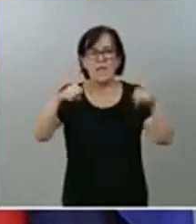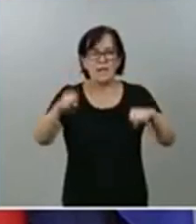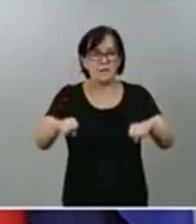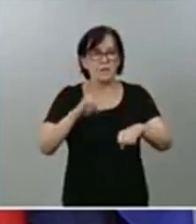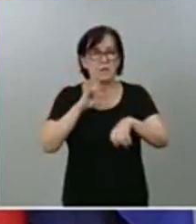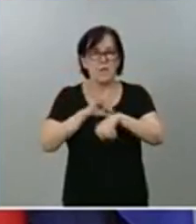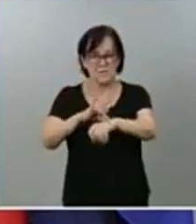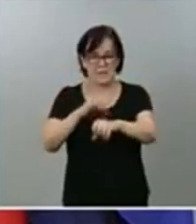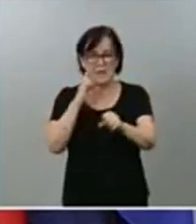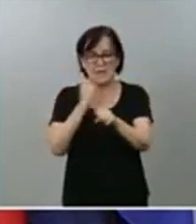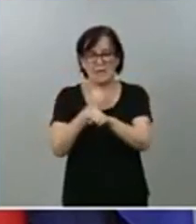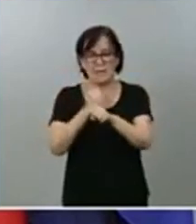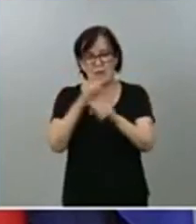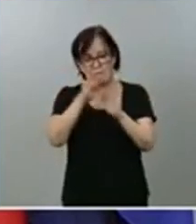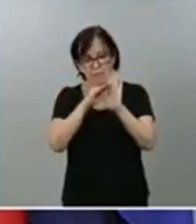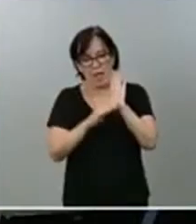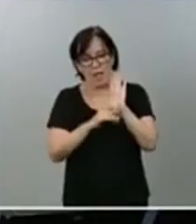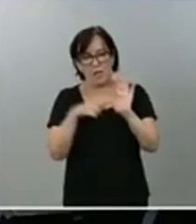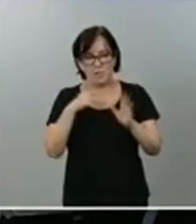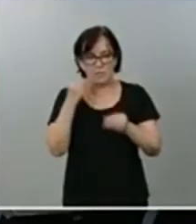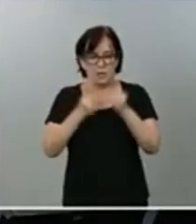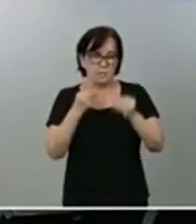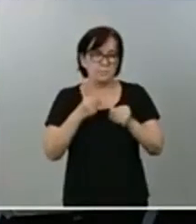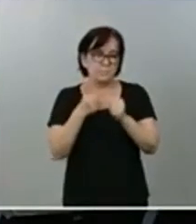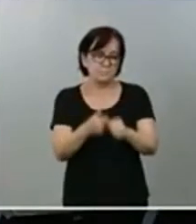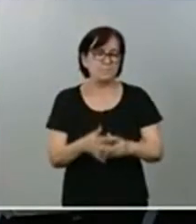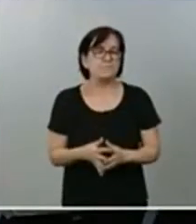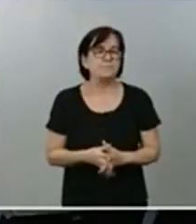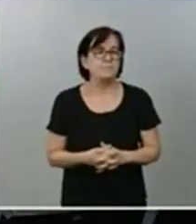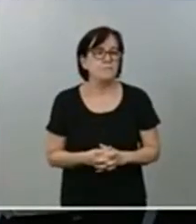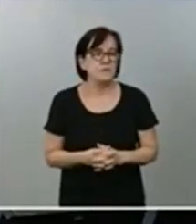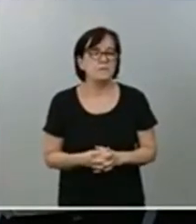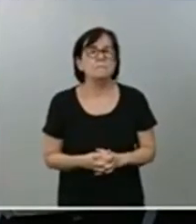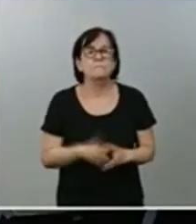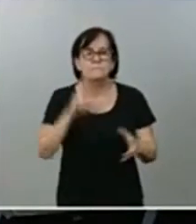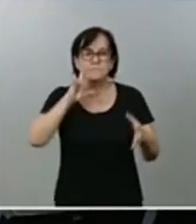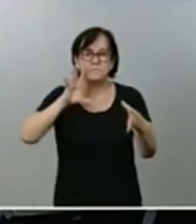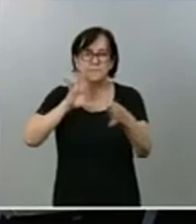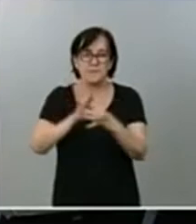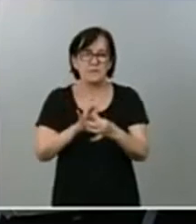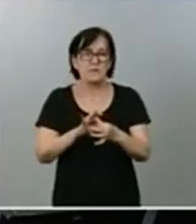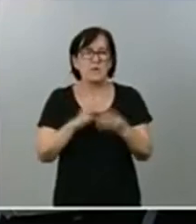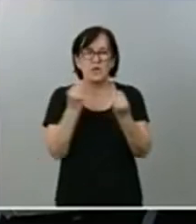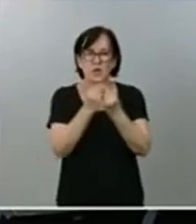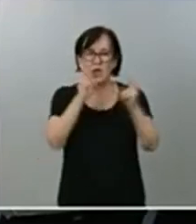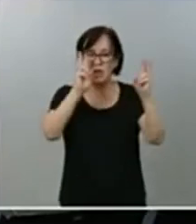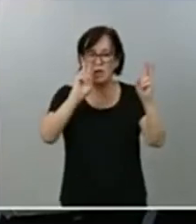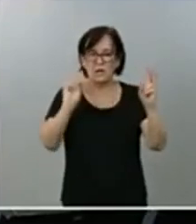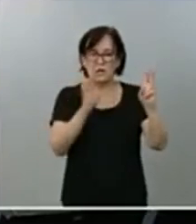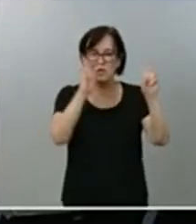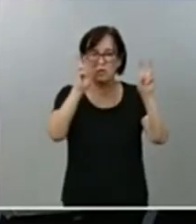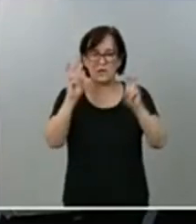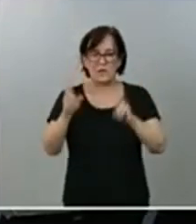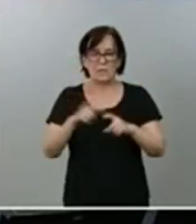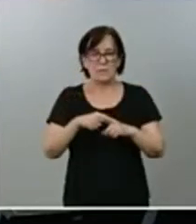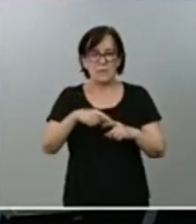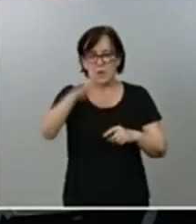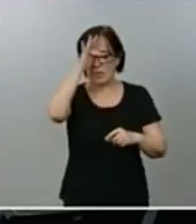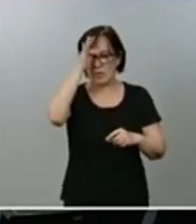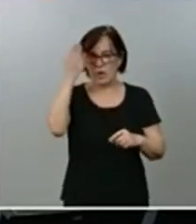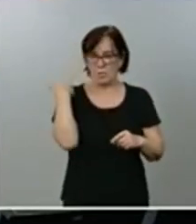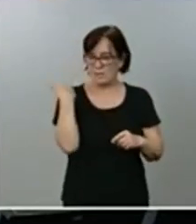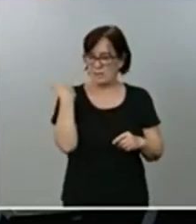estamos siguiendo al respecto. Y, en relación con las otras cuestiones, decirles que el domingo lo que se